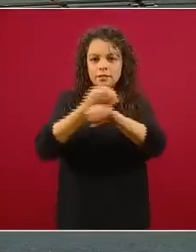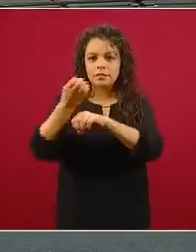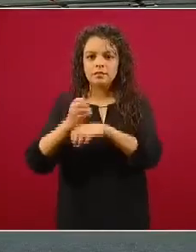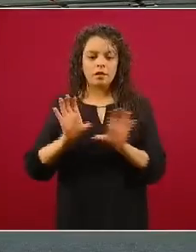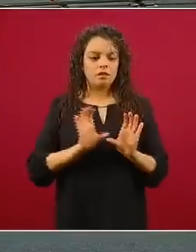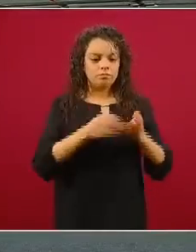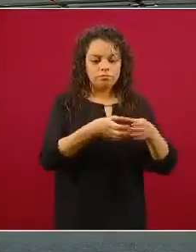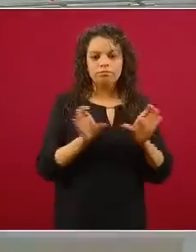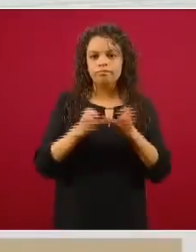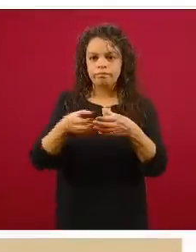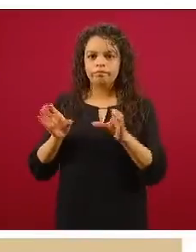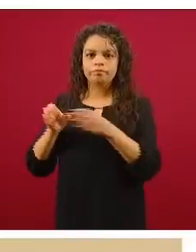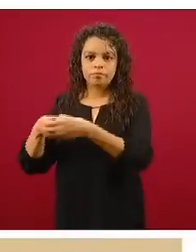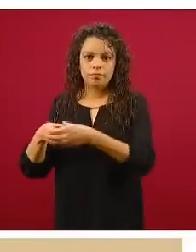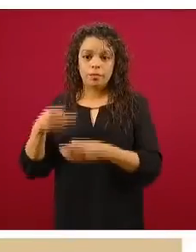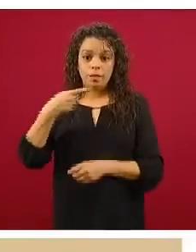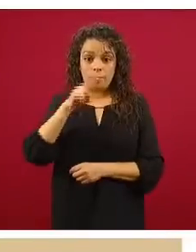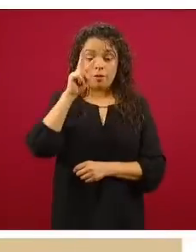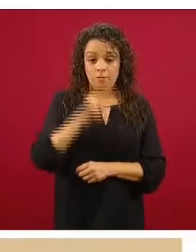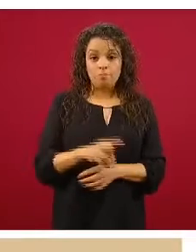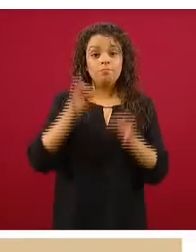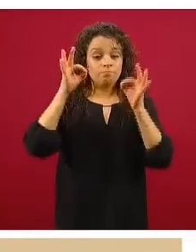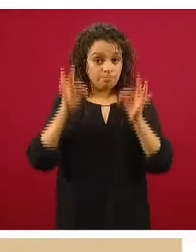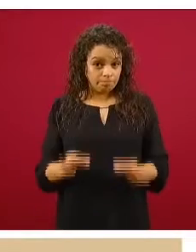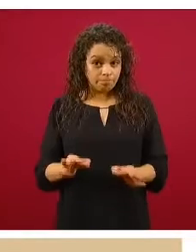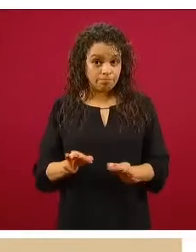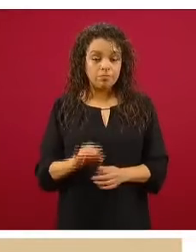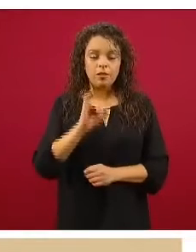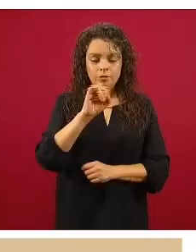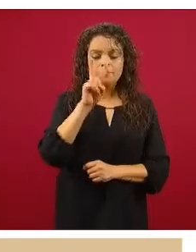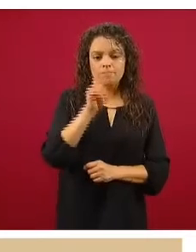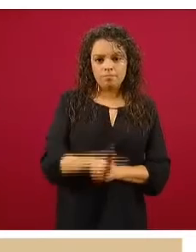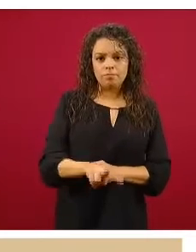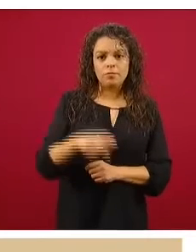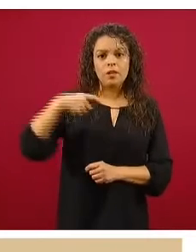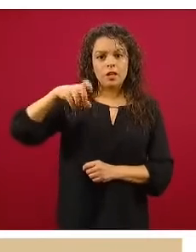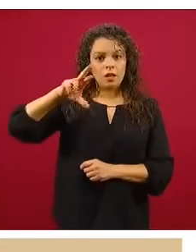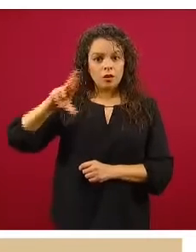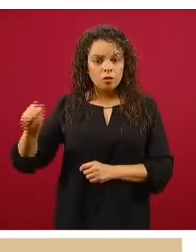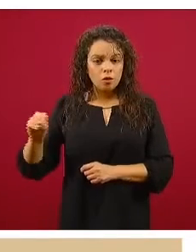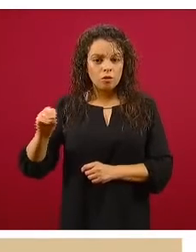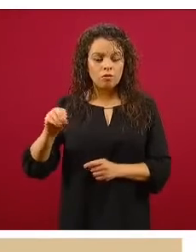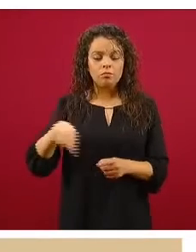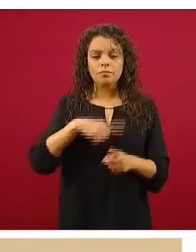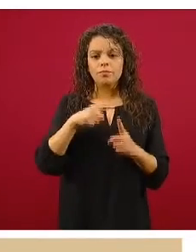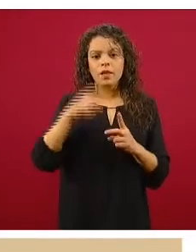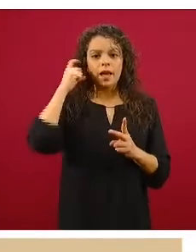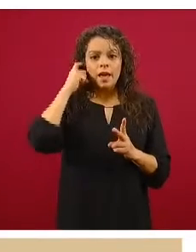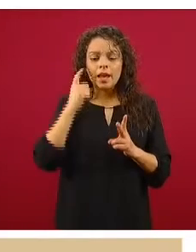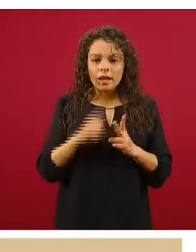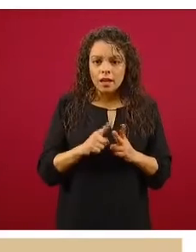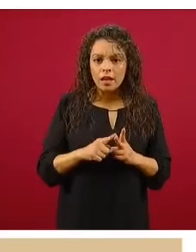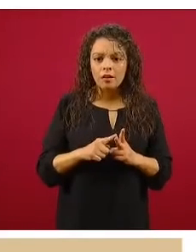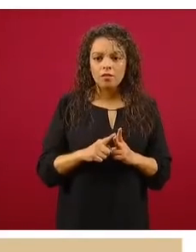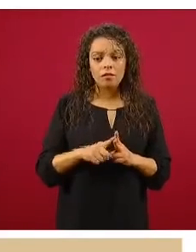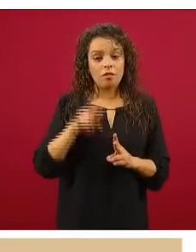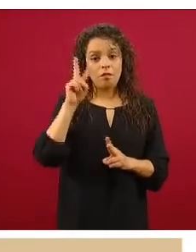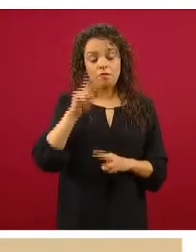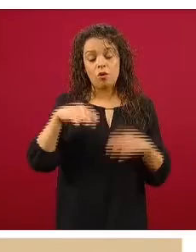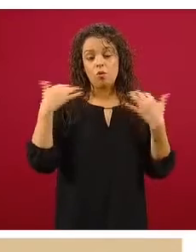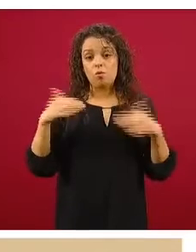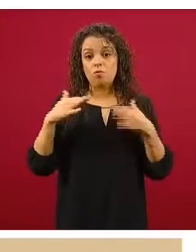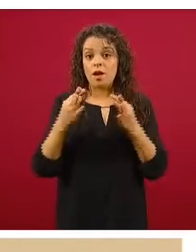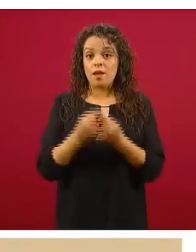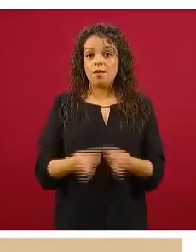podemos adelantar es que efectivamente estados como Quintana Roo, como Guerrero en su sector turismo, están teniendo un impacto importante